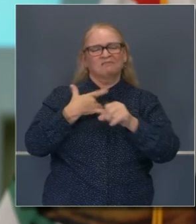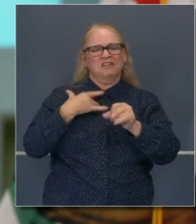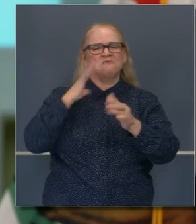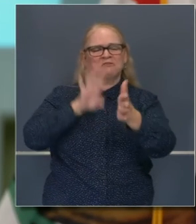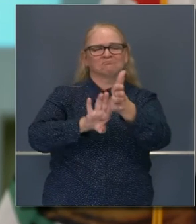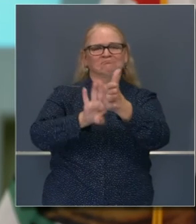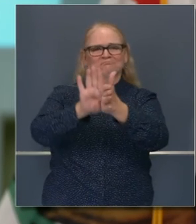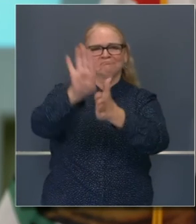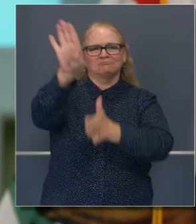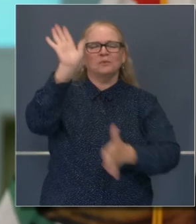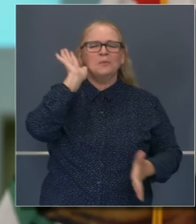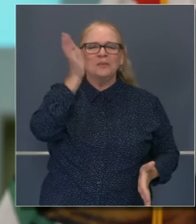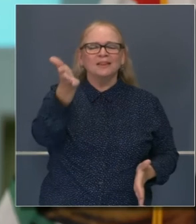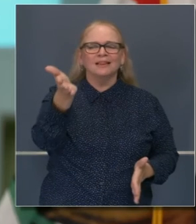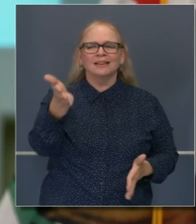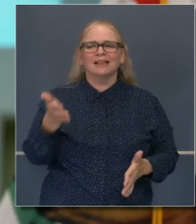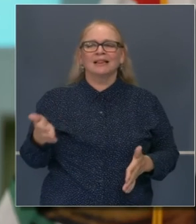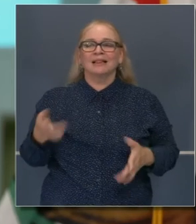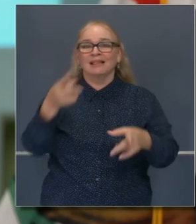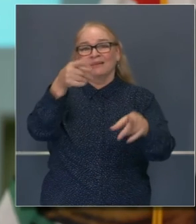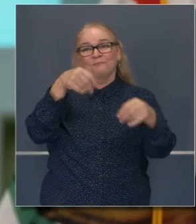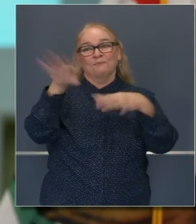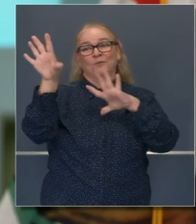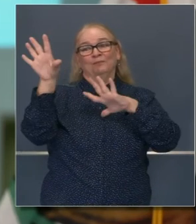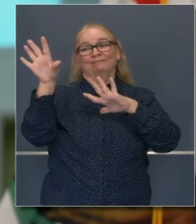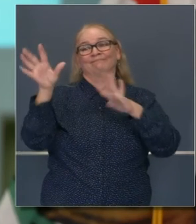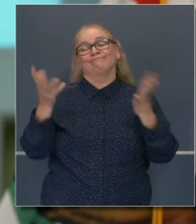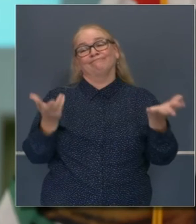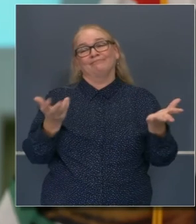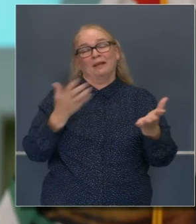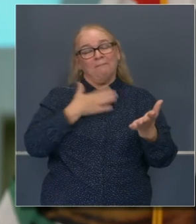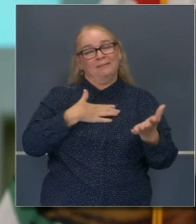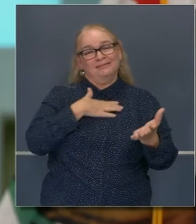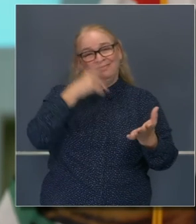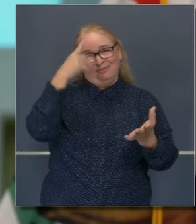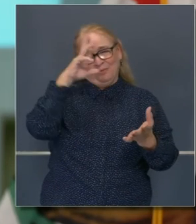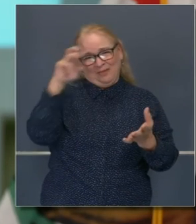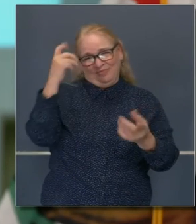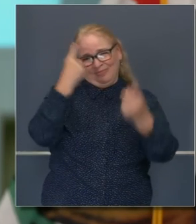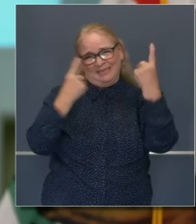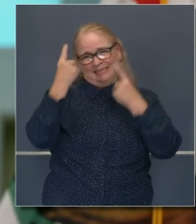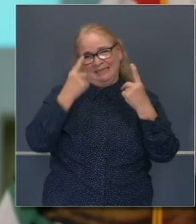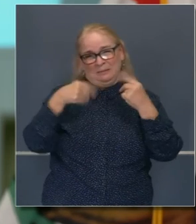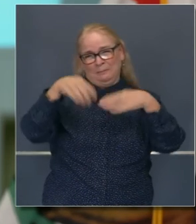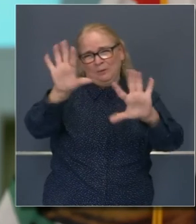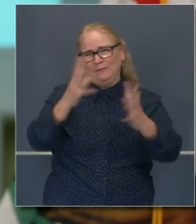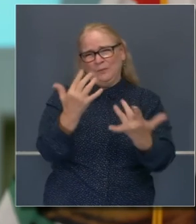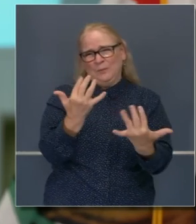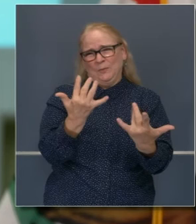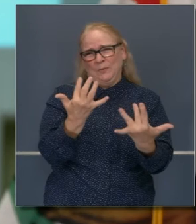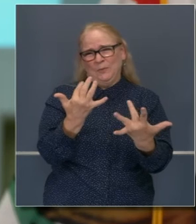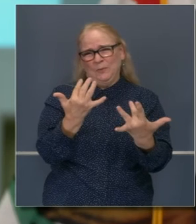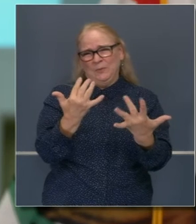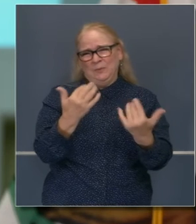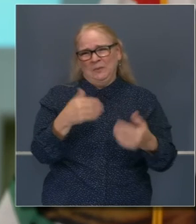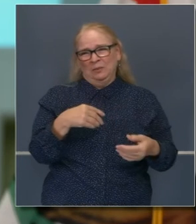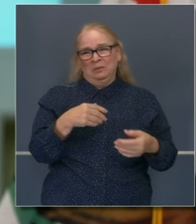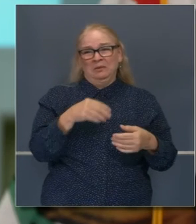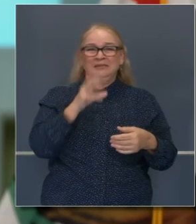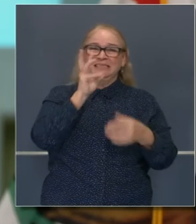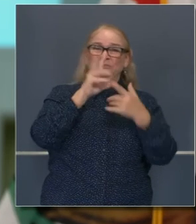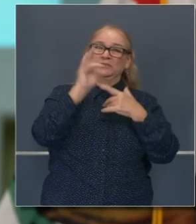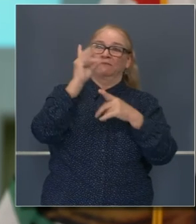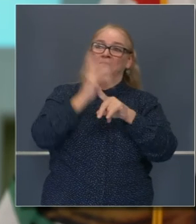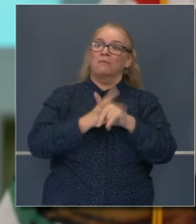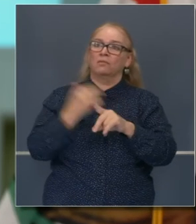quiero alentar a la gente que piensa irse, que reconsideren este Estado. Hace seis o